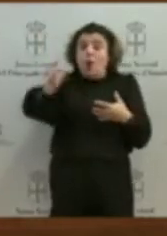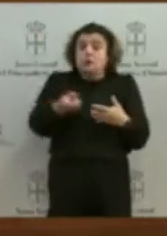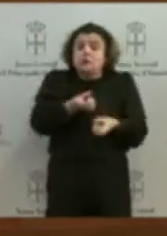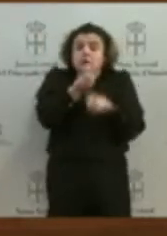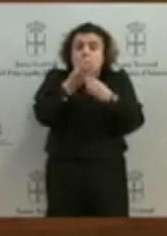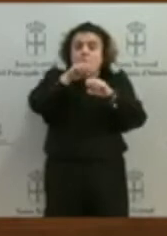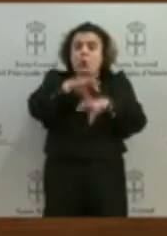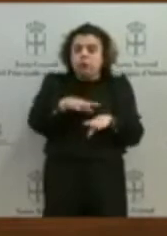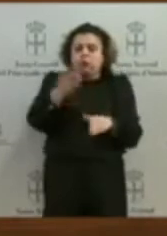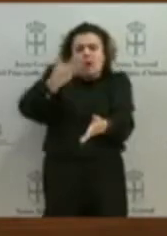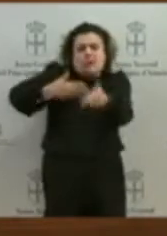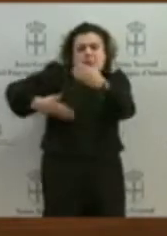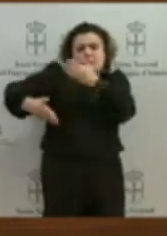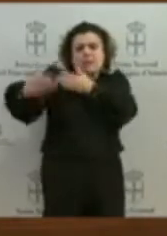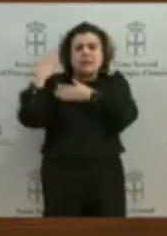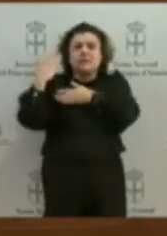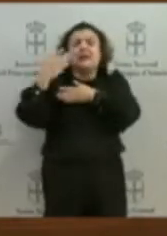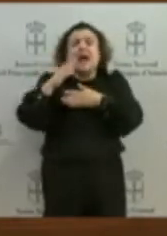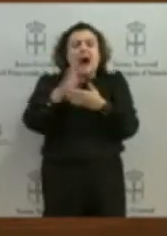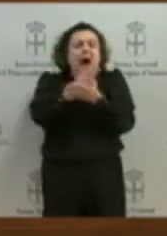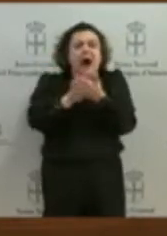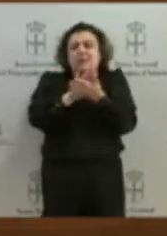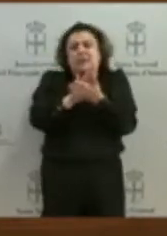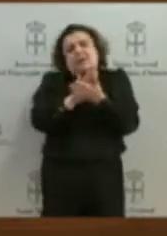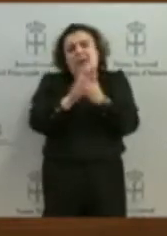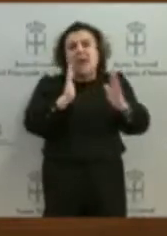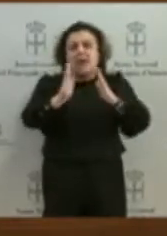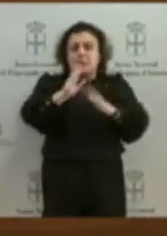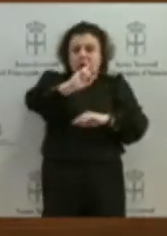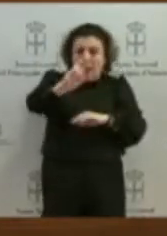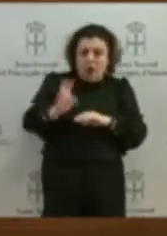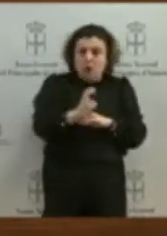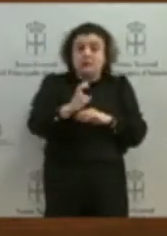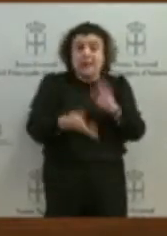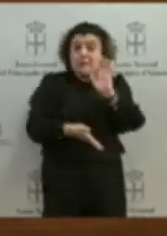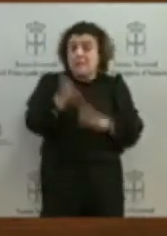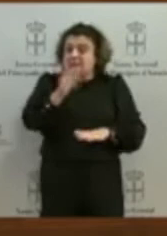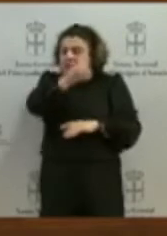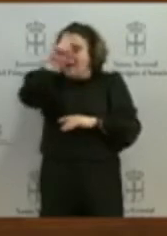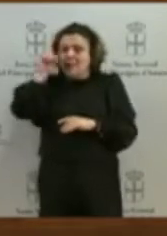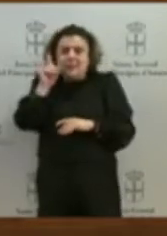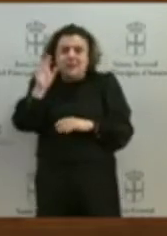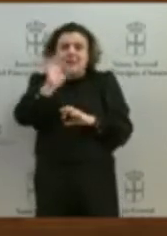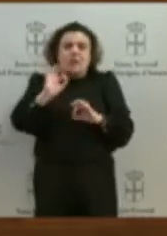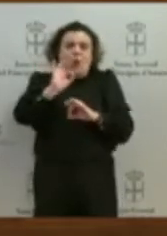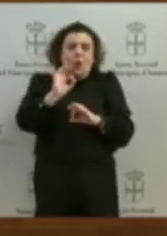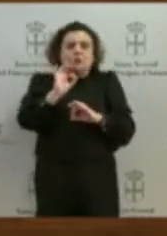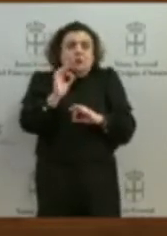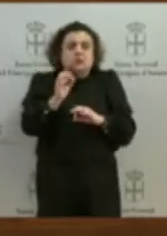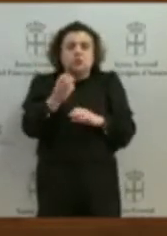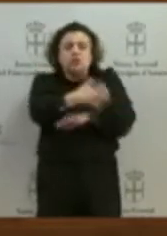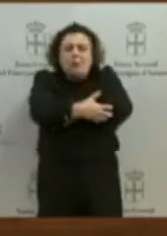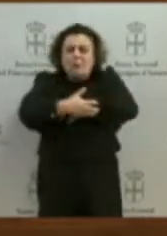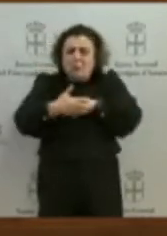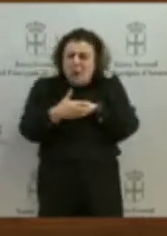mismo de mis sentimientos. Decía una filla pa' Madrid de sirvienta con el destino de los probes, dos varones pa' la guerra enterrados en una trinchera en un sedonde y el cuarto pa' la